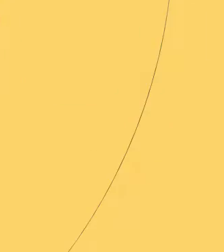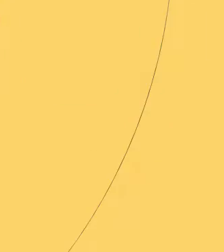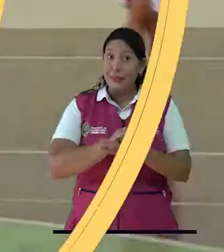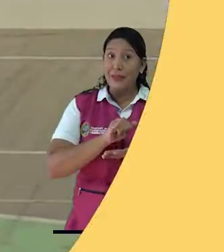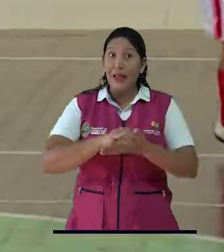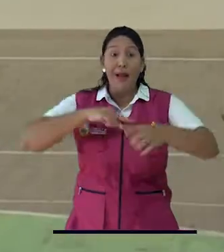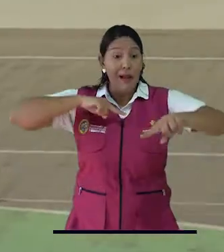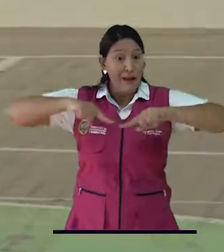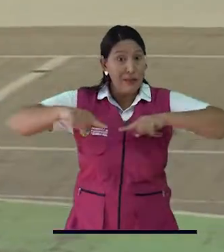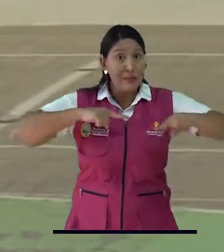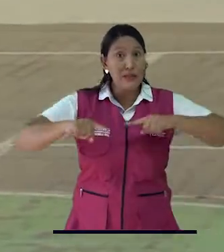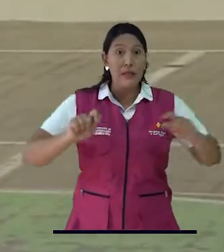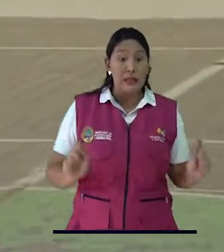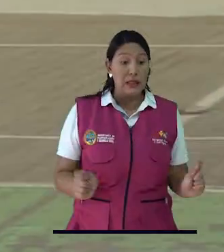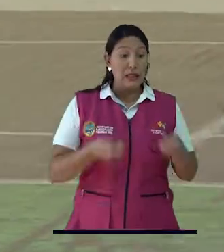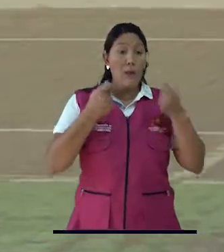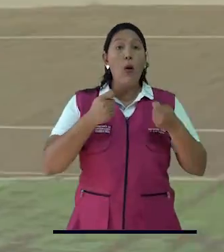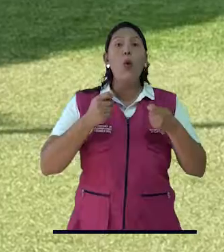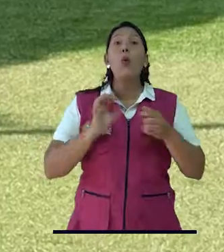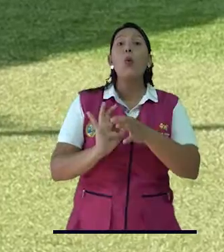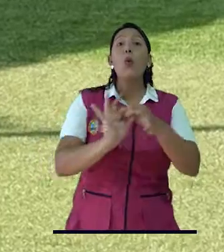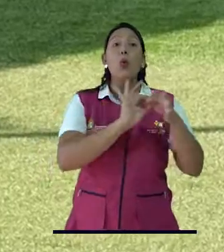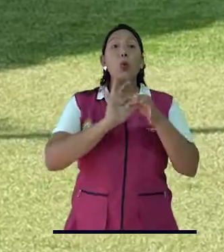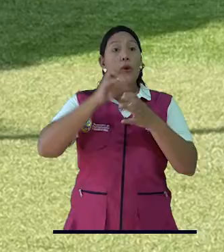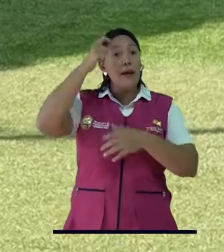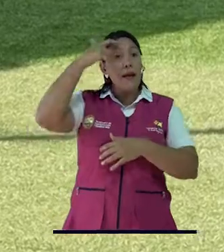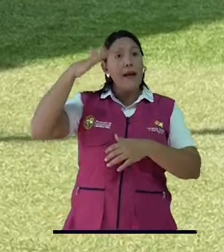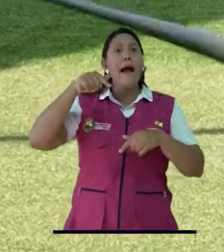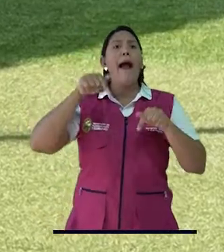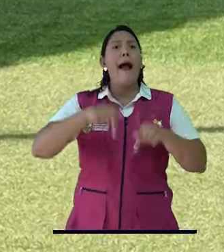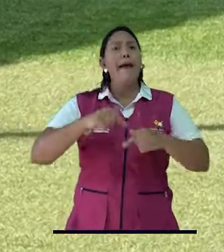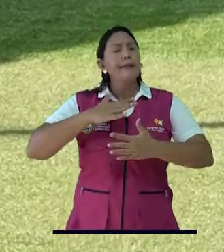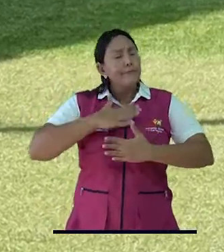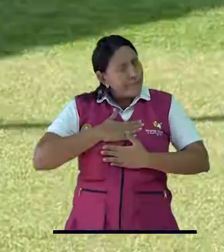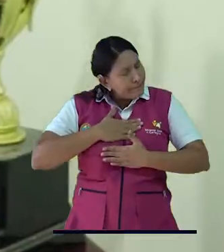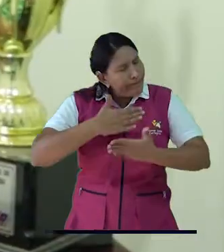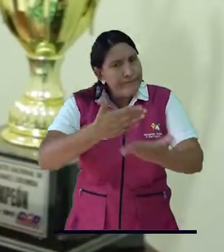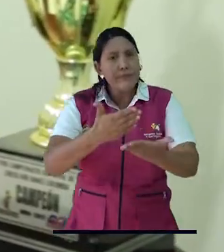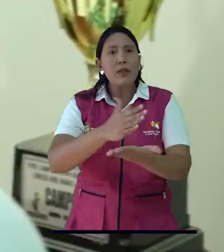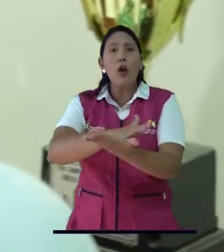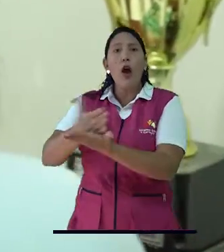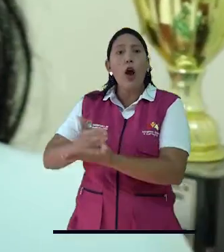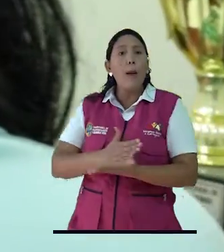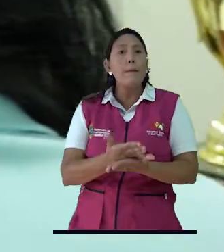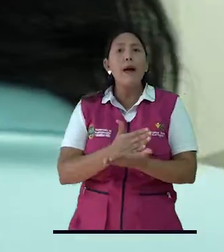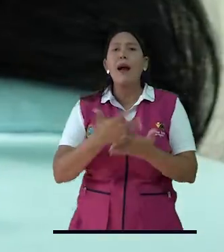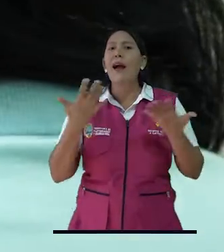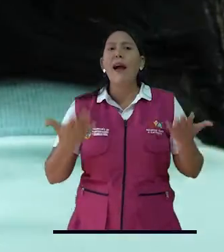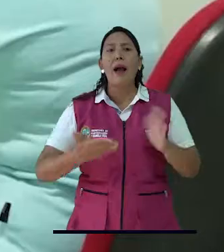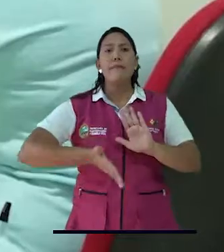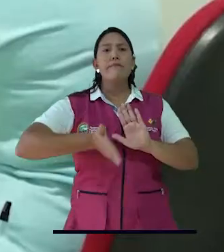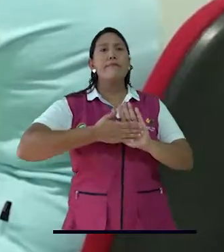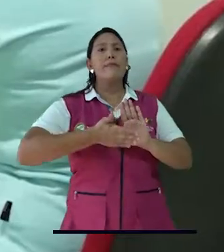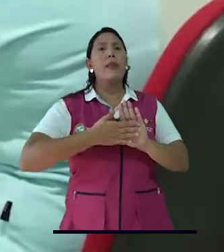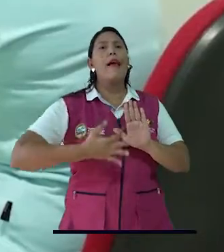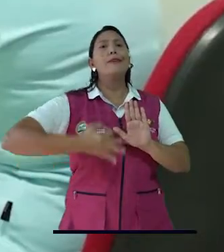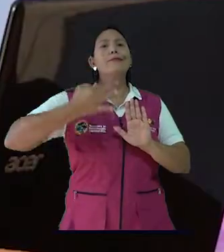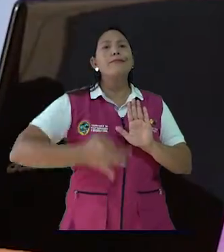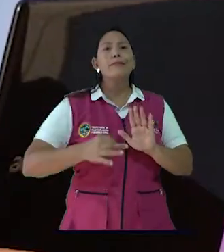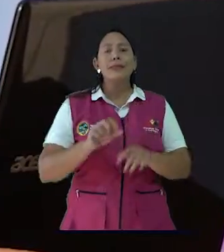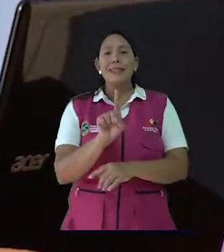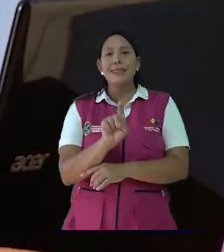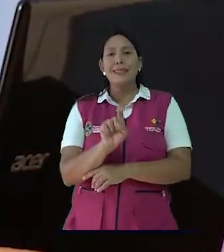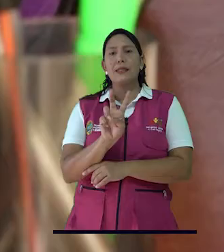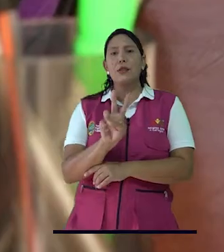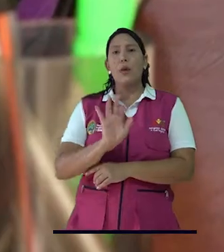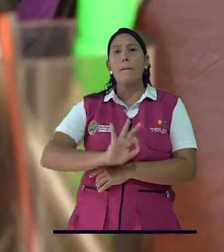Asimismo, la Administración Salvemos Juntos a Cartagena está complacida de compartir que cumplimos con el